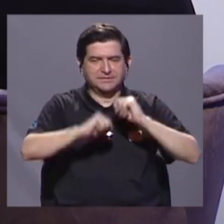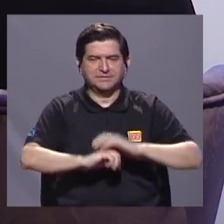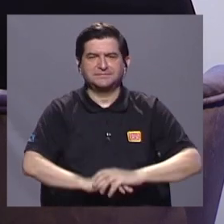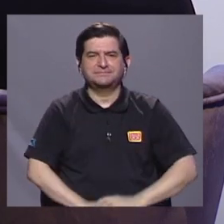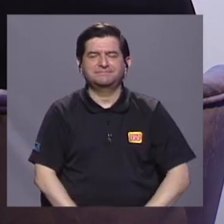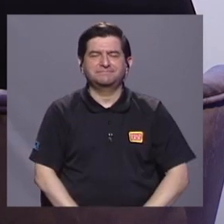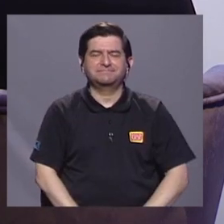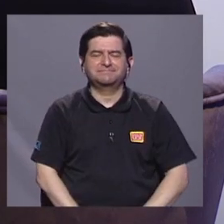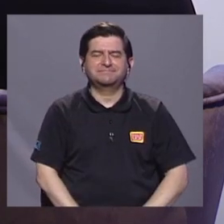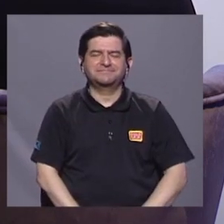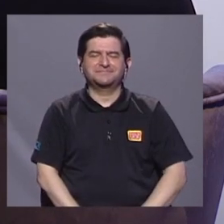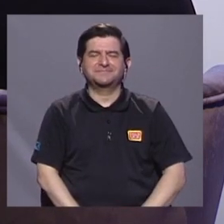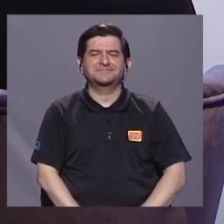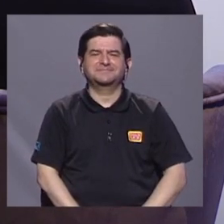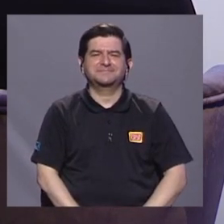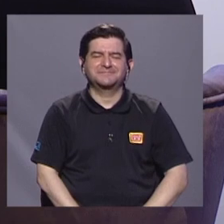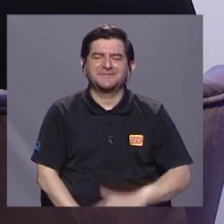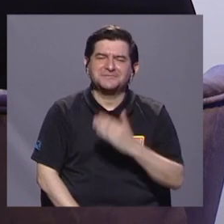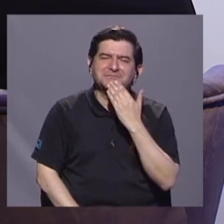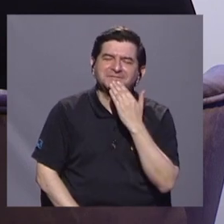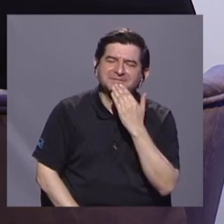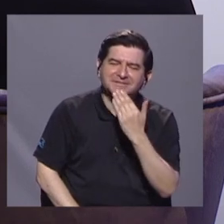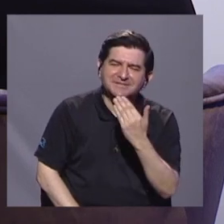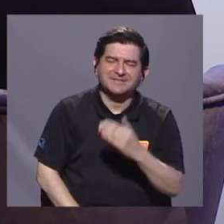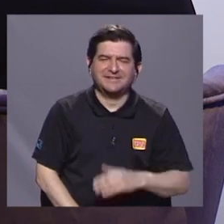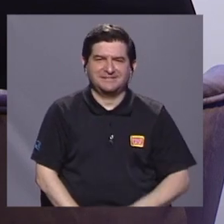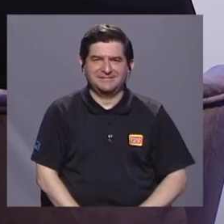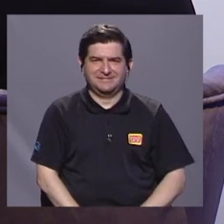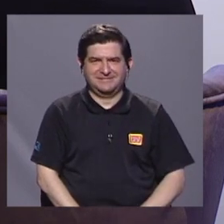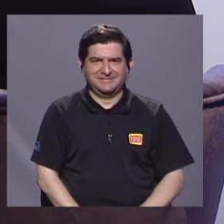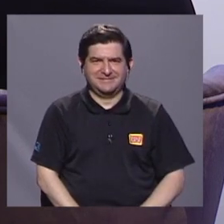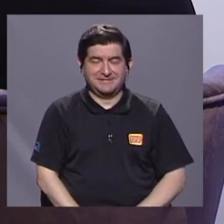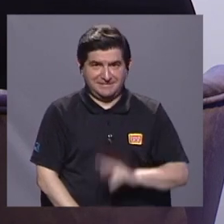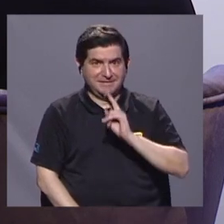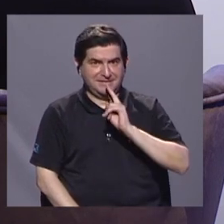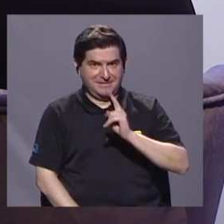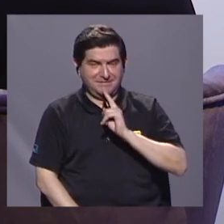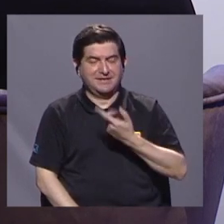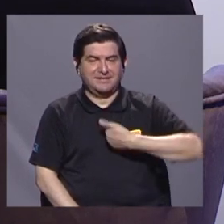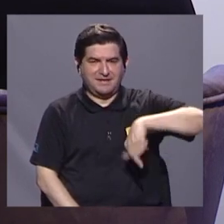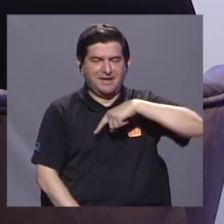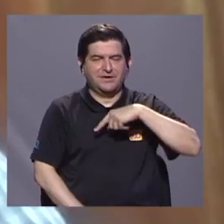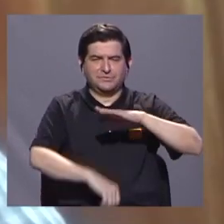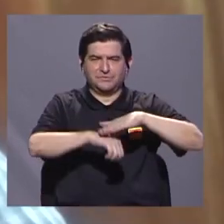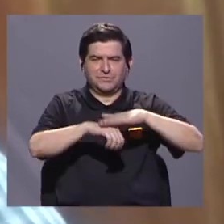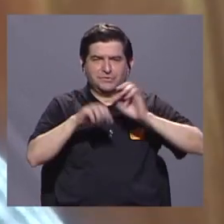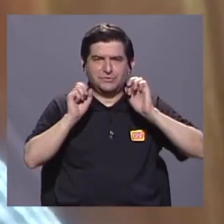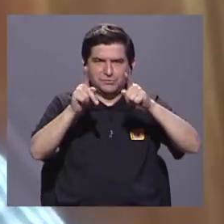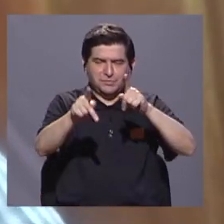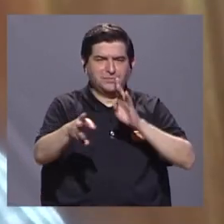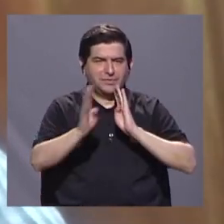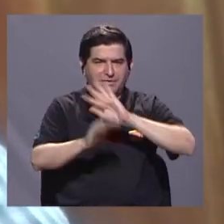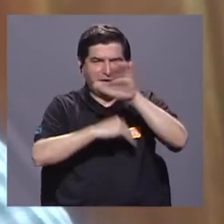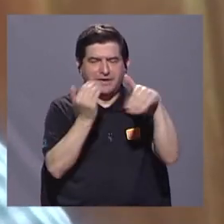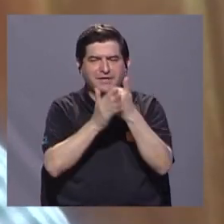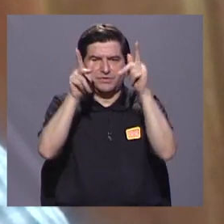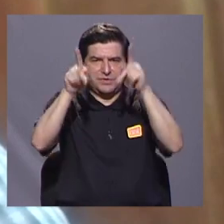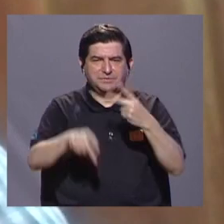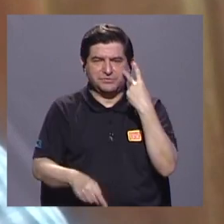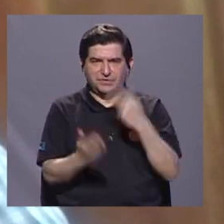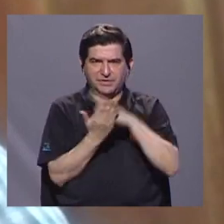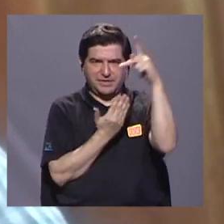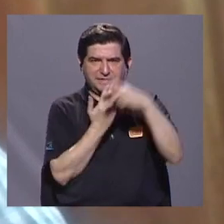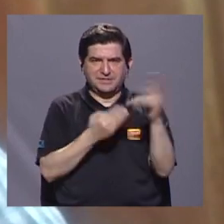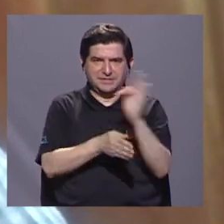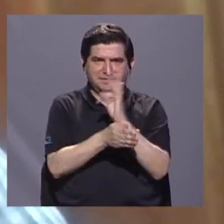Muy amable, don Gustavo. Muchas gracias realmente por darnos esta oportunidad de dirigirnos a todos los televidentes con